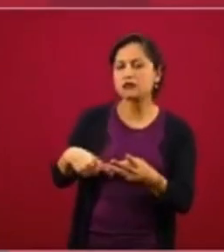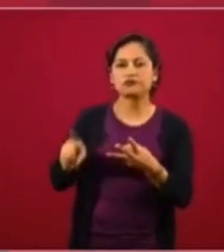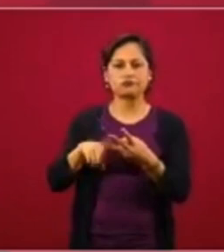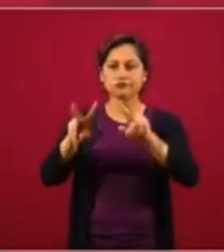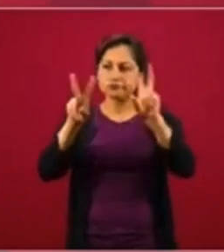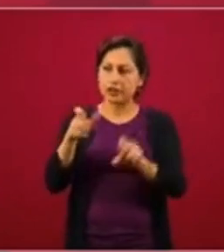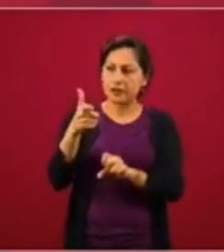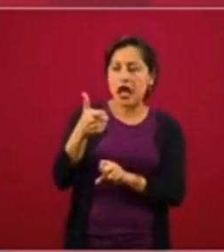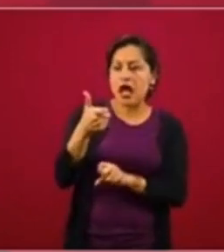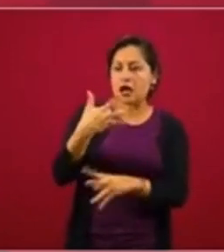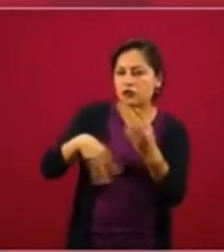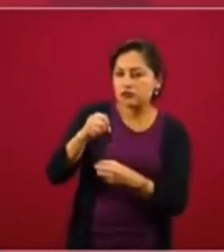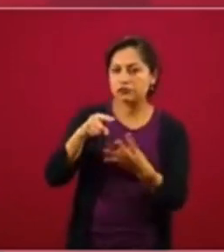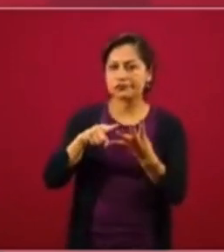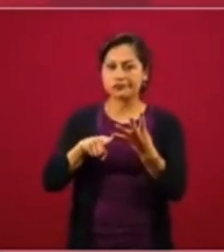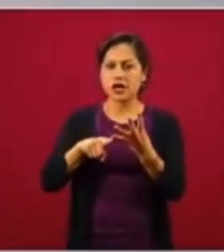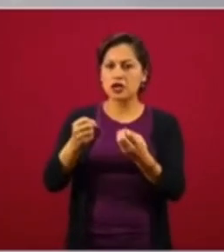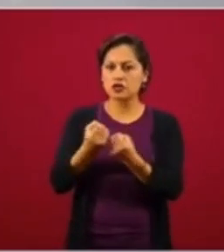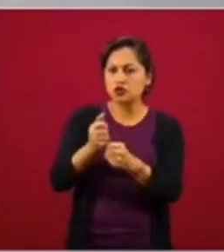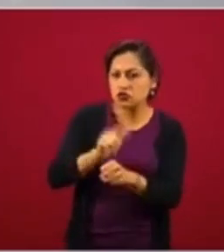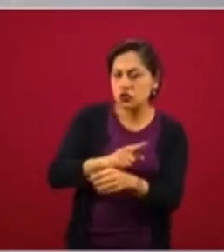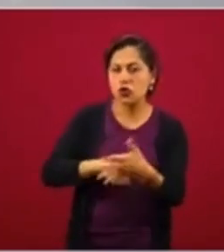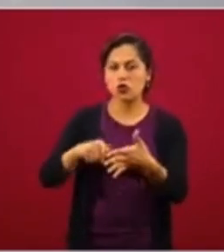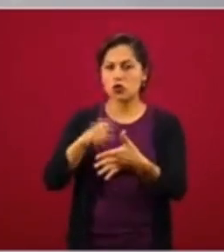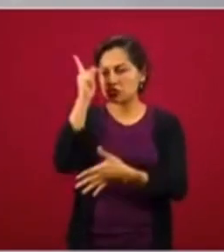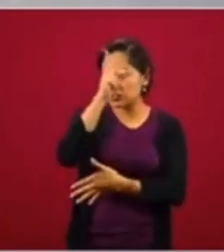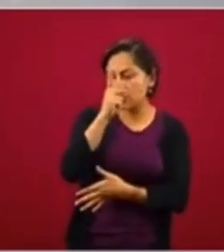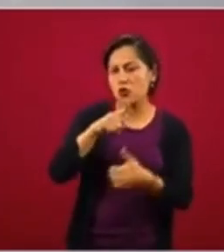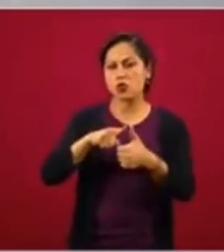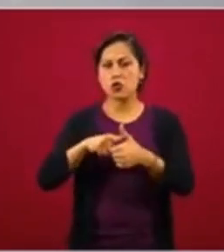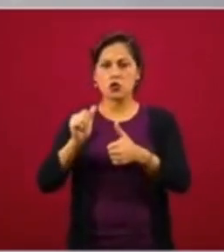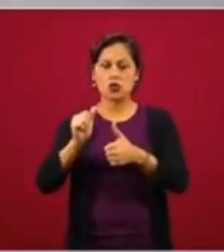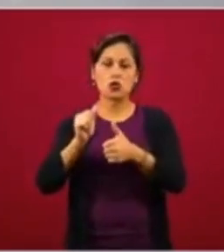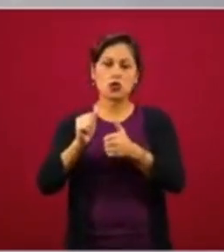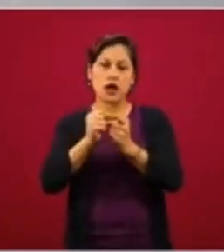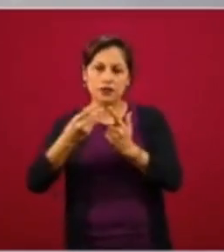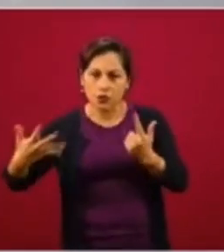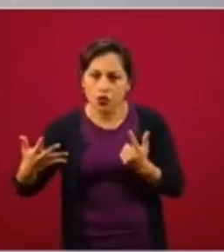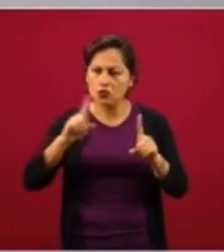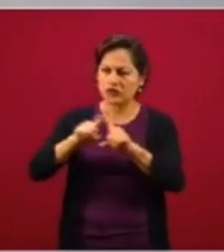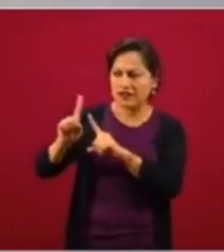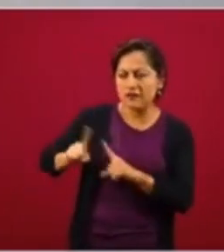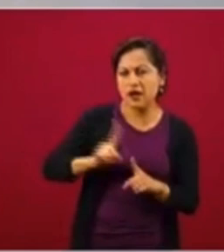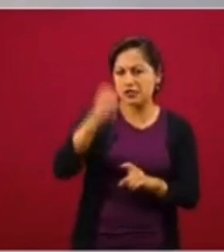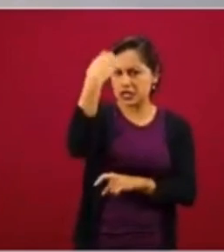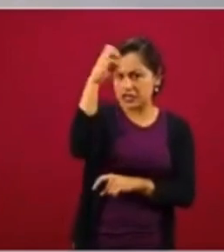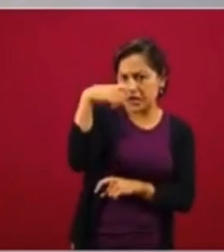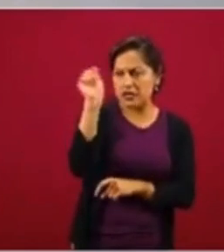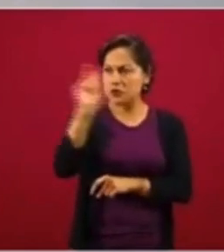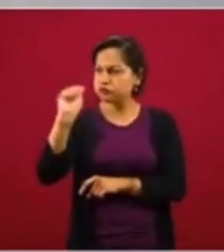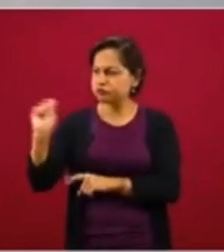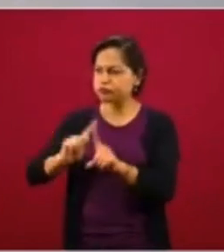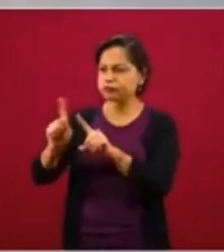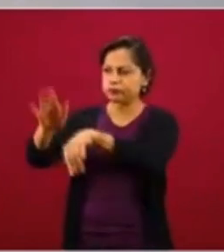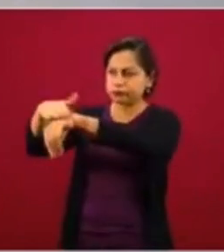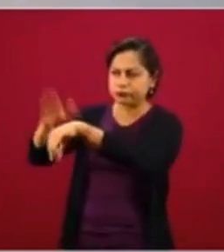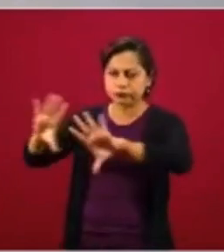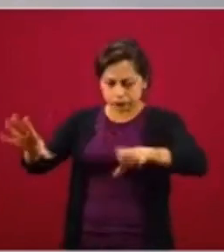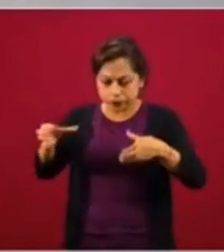economistas, a sociólogos, antropólogos, a psicólogos, a especialistas, sí, también, para